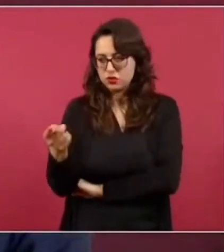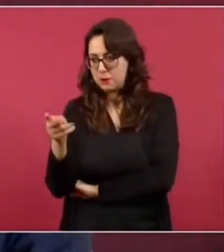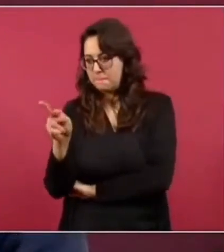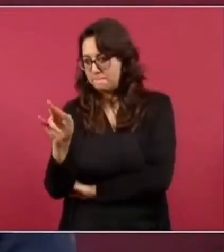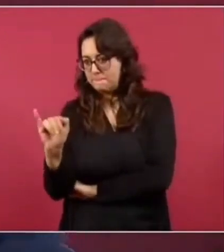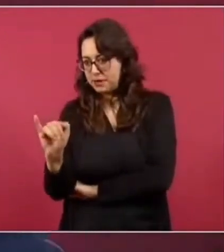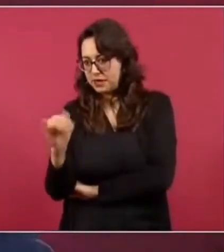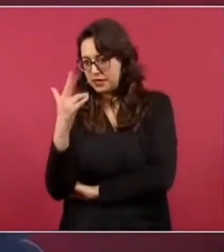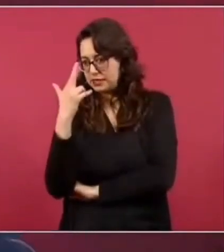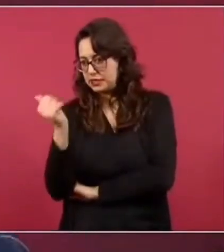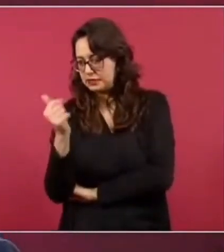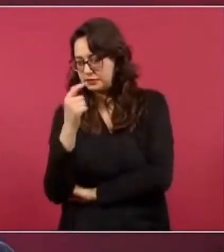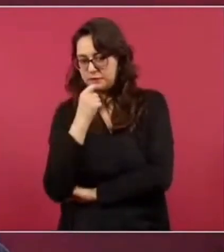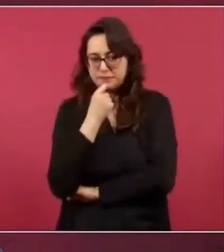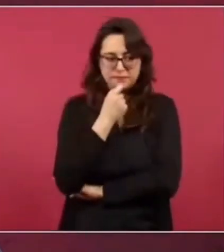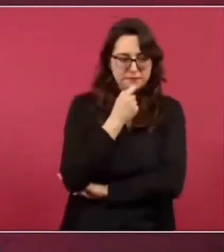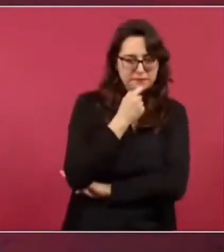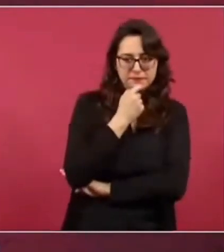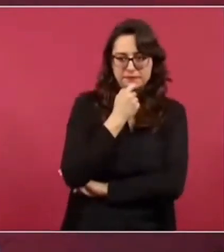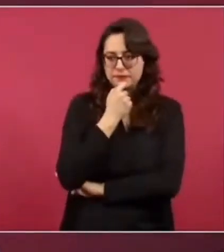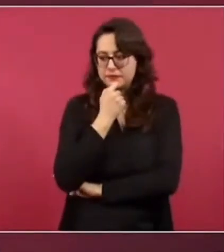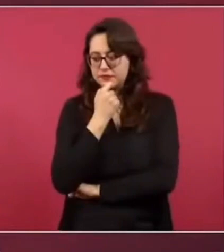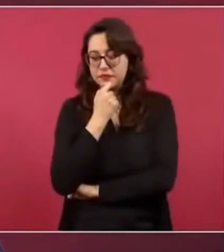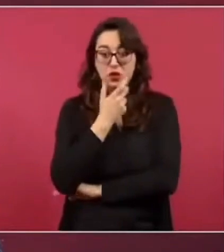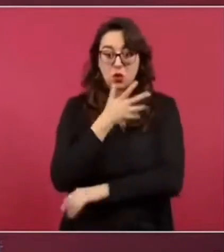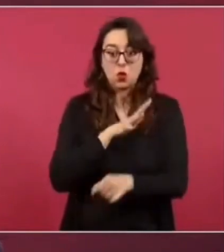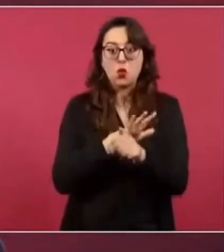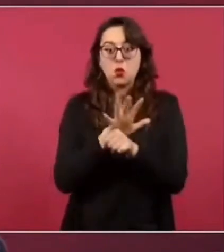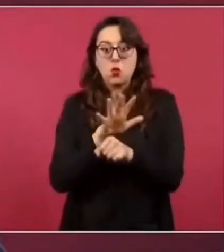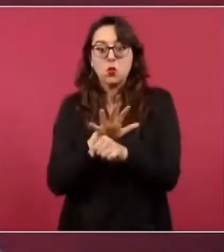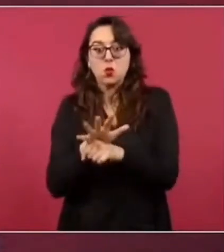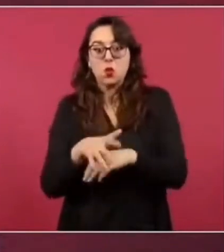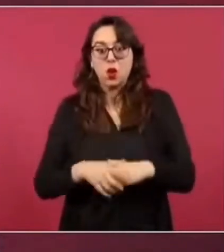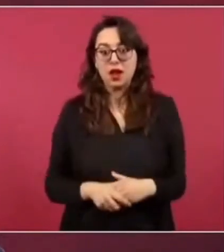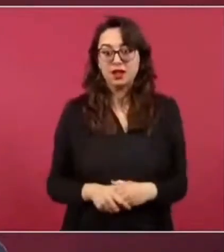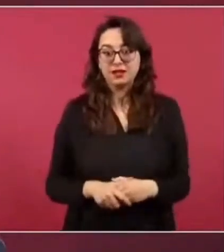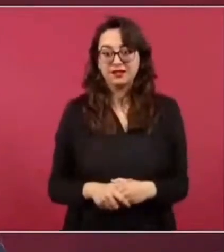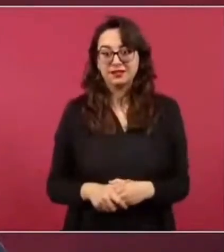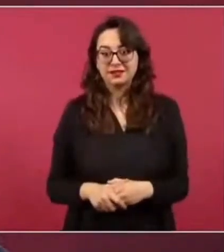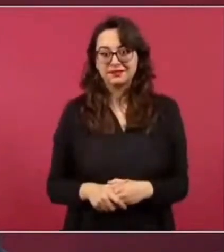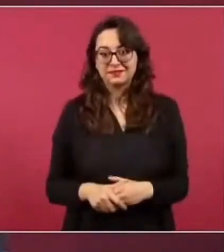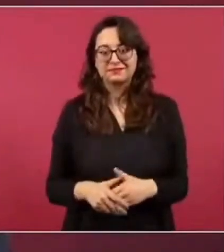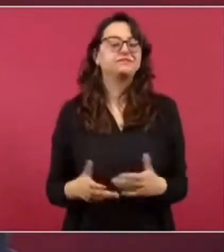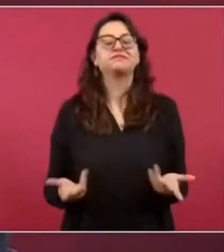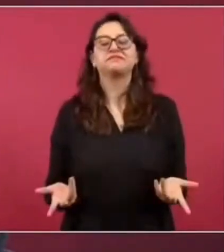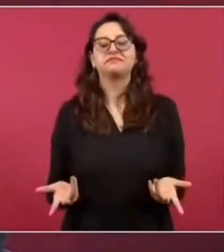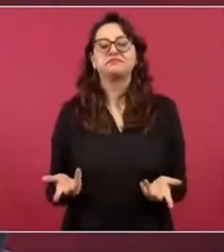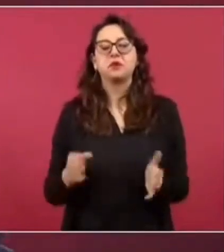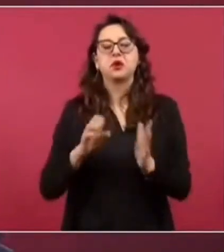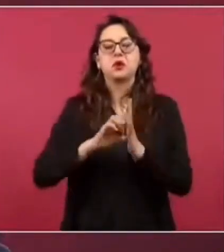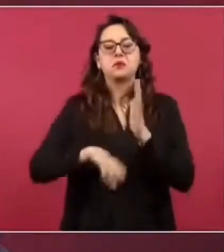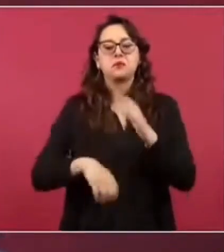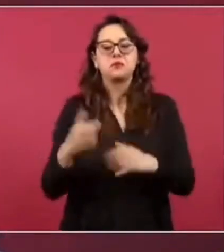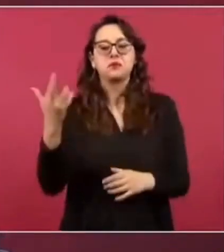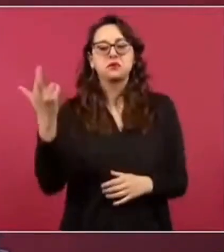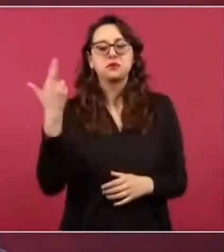toman ustedes el radio si se trata de nosotros ya lo sabemos ¿no?